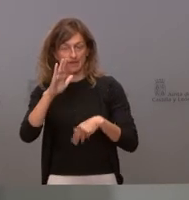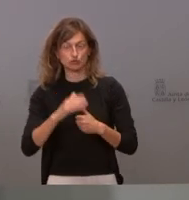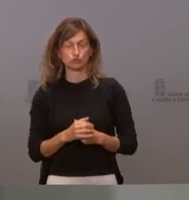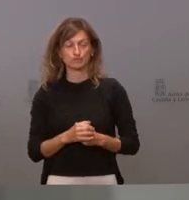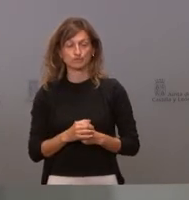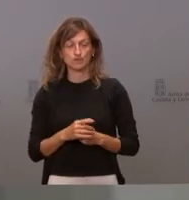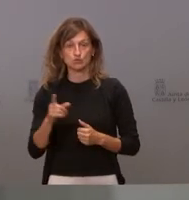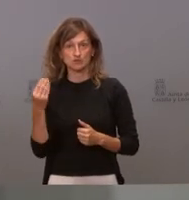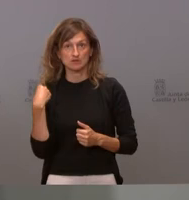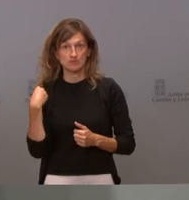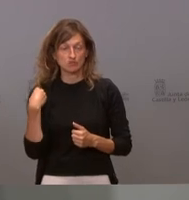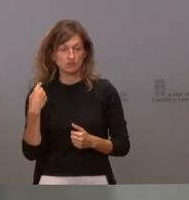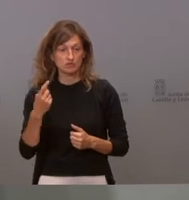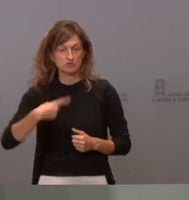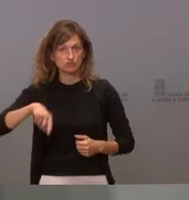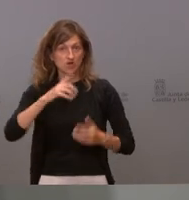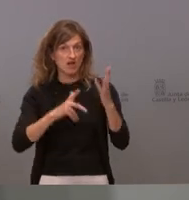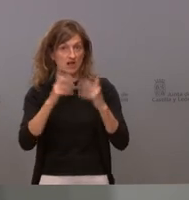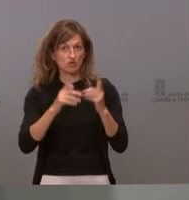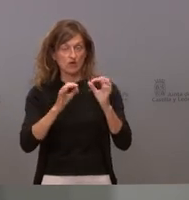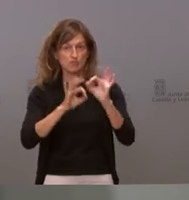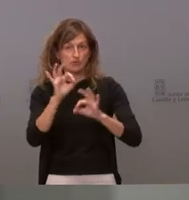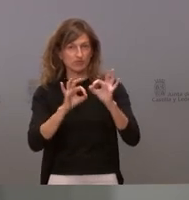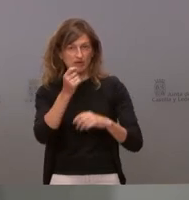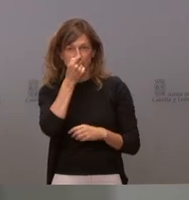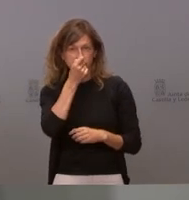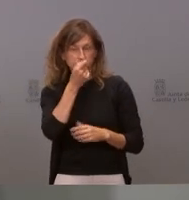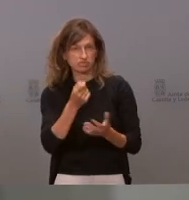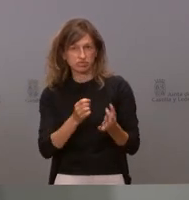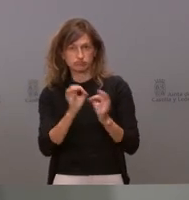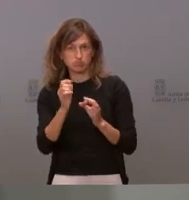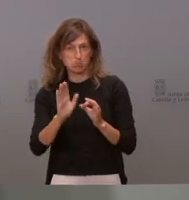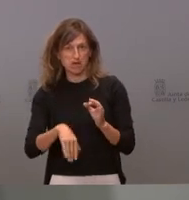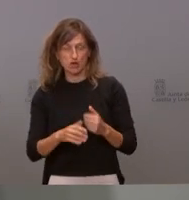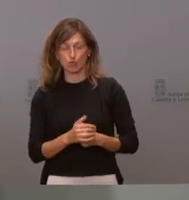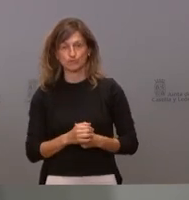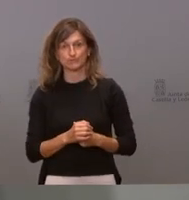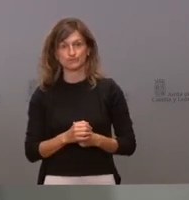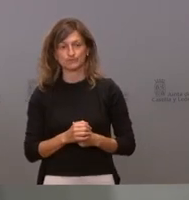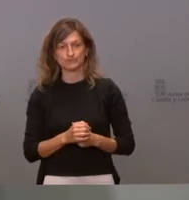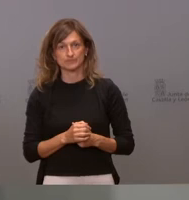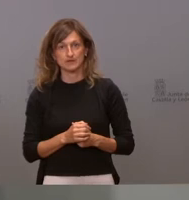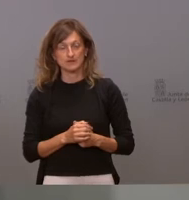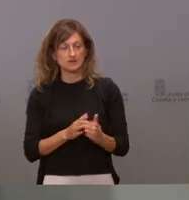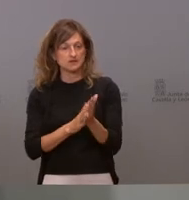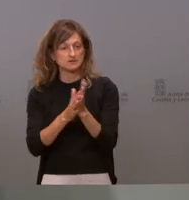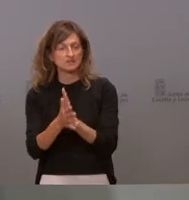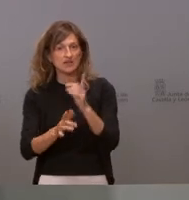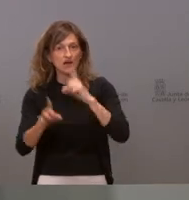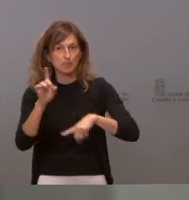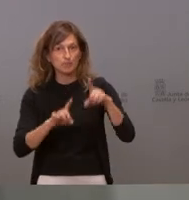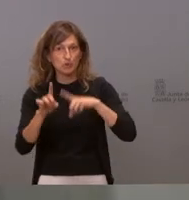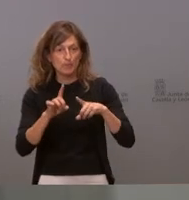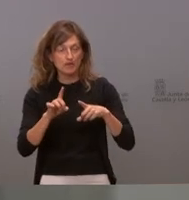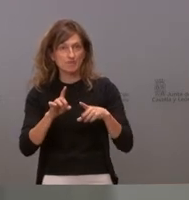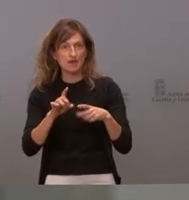respecto a la pregunta que hace nosotros calculamos que el porcentaje es muy muy muy bajo pues va a ser residual no va a suponer un problema de